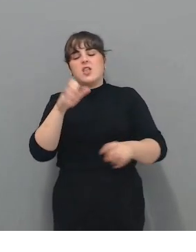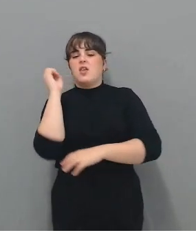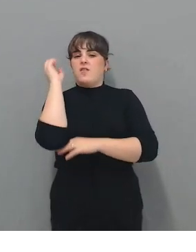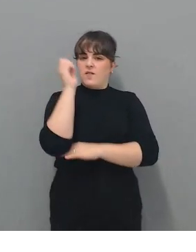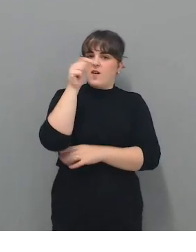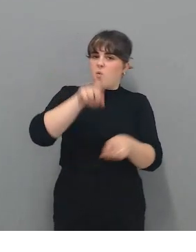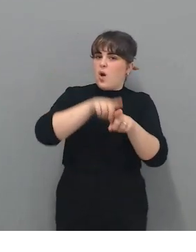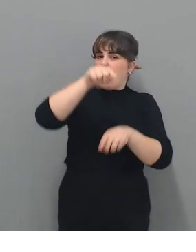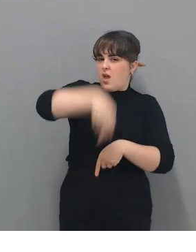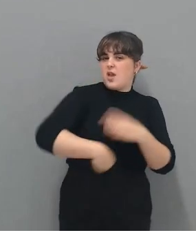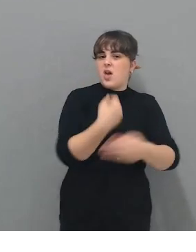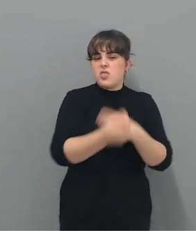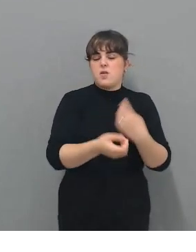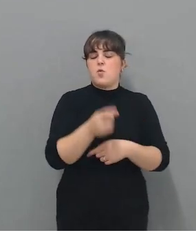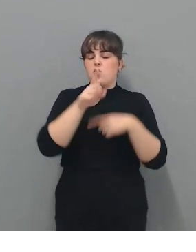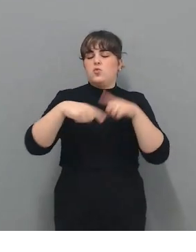nos conozcáis.